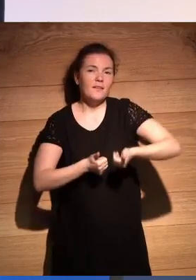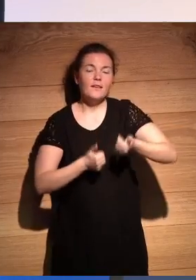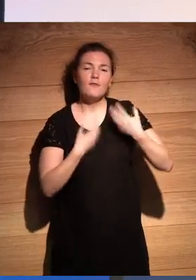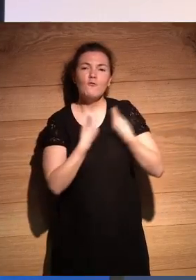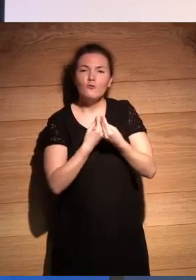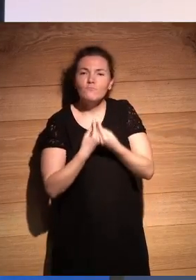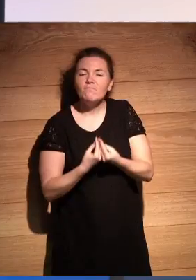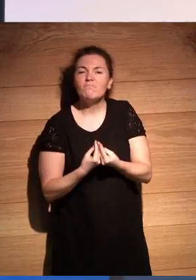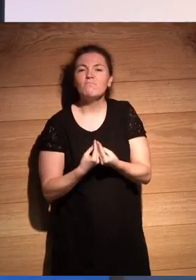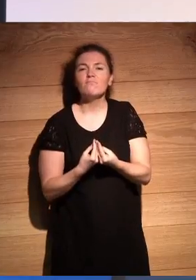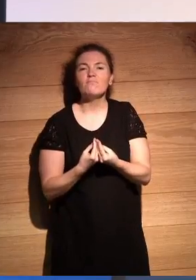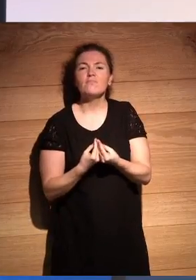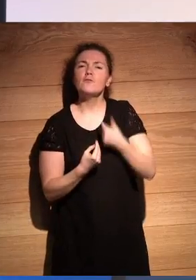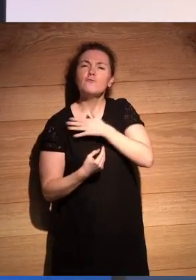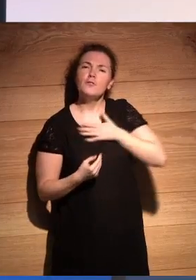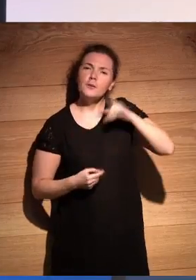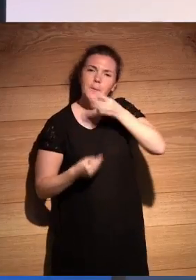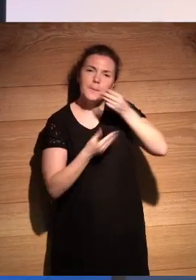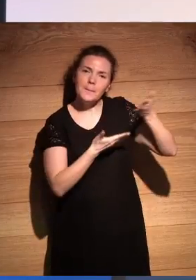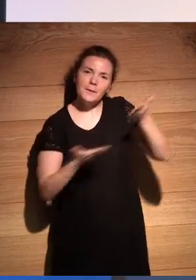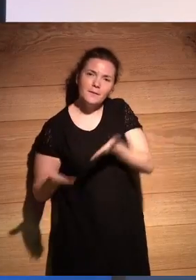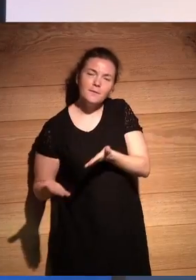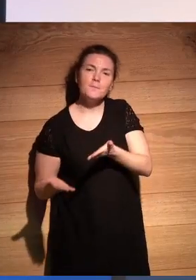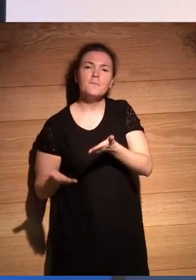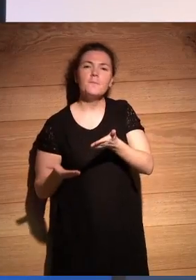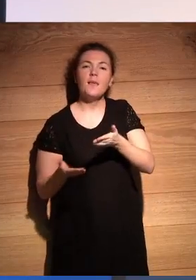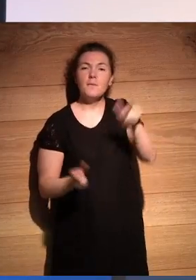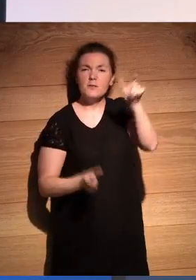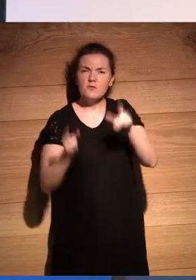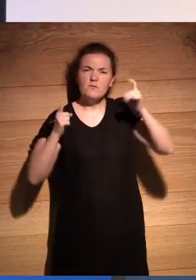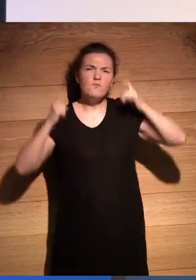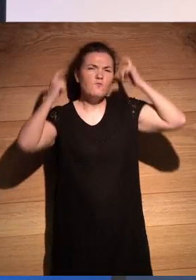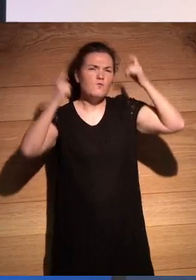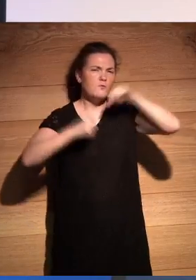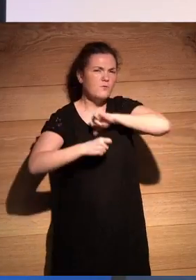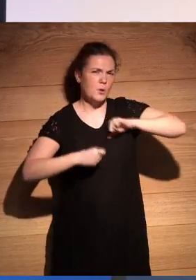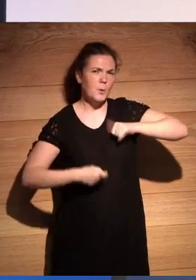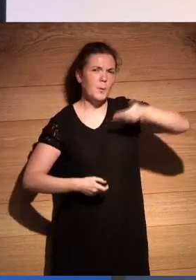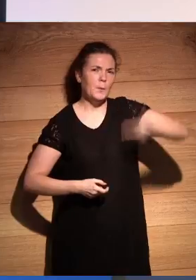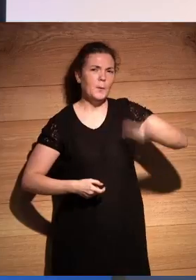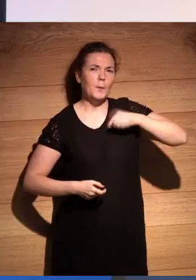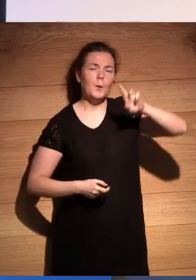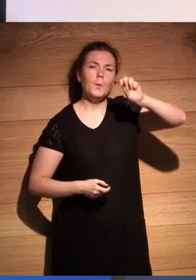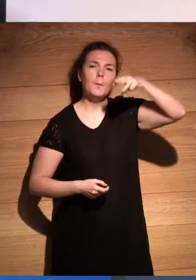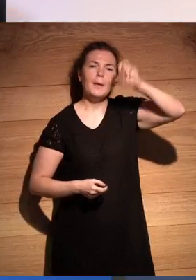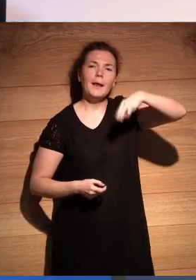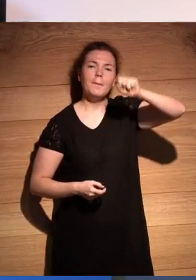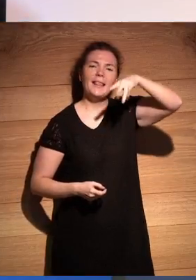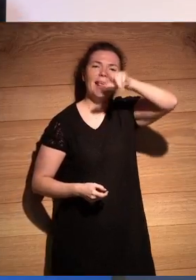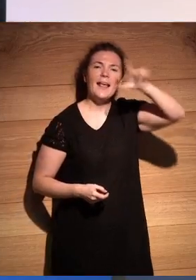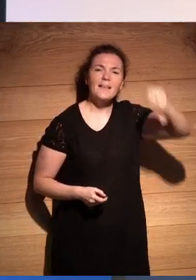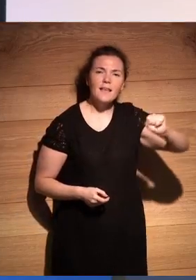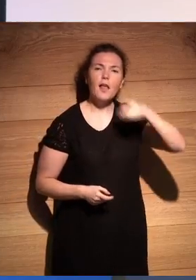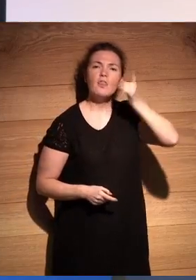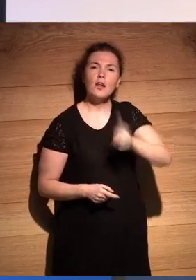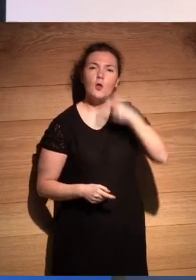nosotros, quería dar la bienvenida también a gente que ha hecho un esfuerzo personal muy grande, don Rubén Matiella, el director